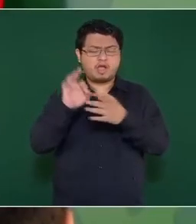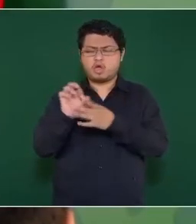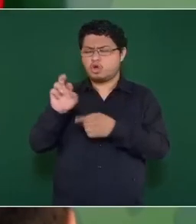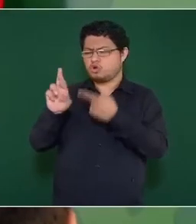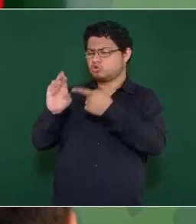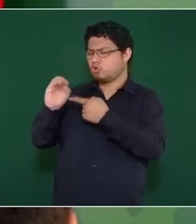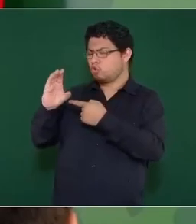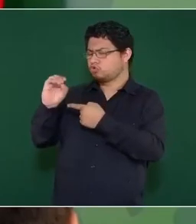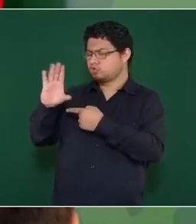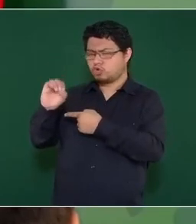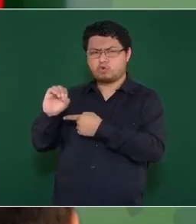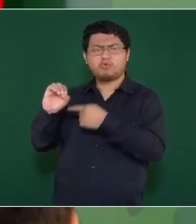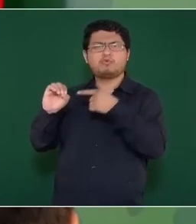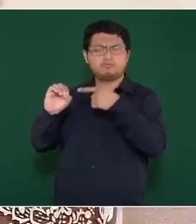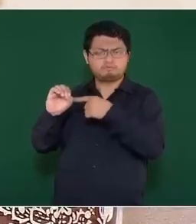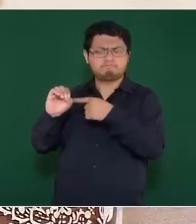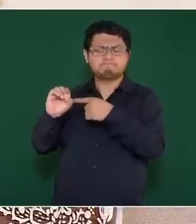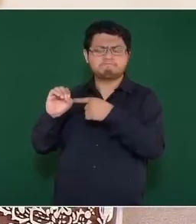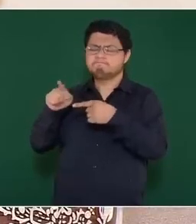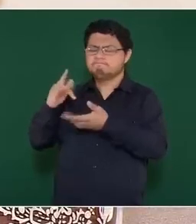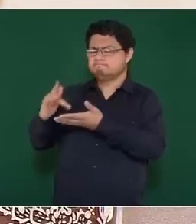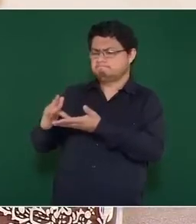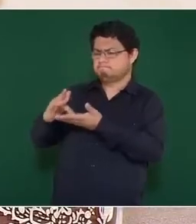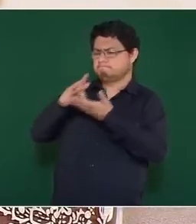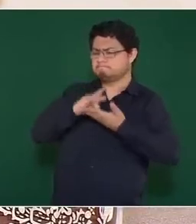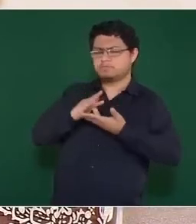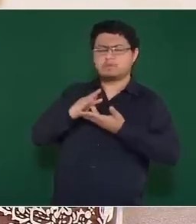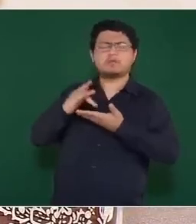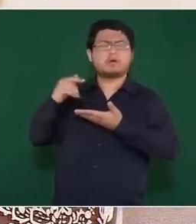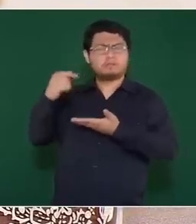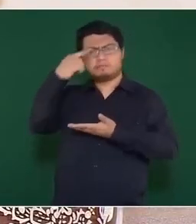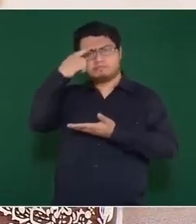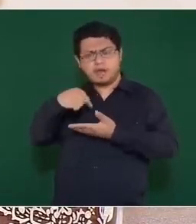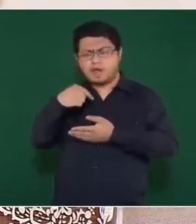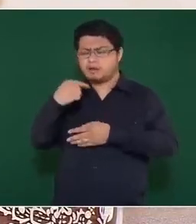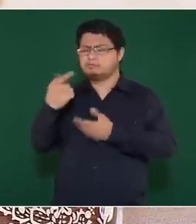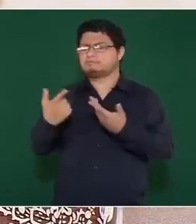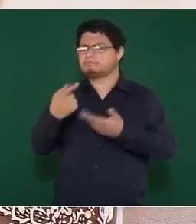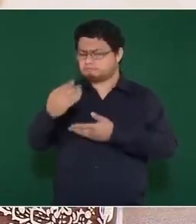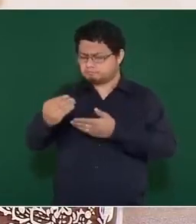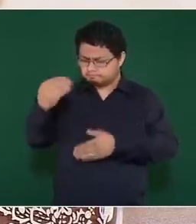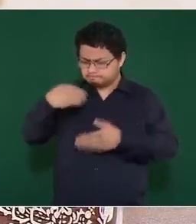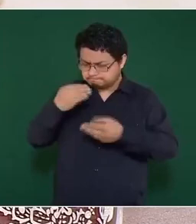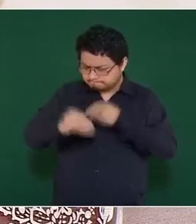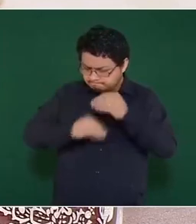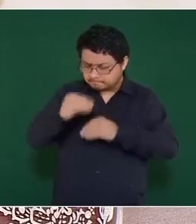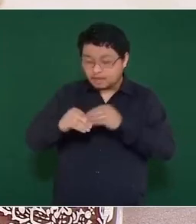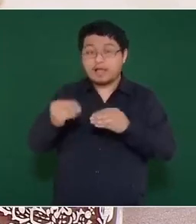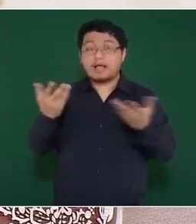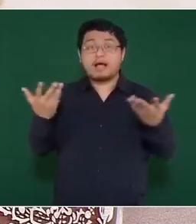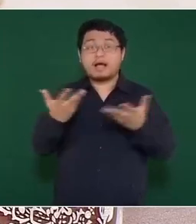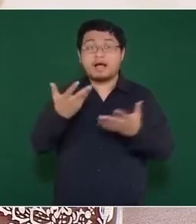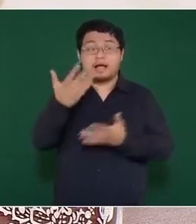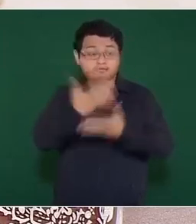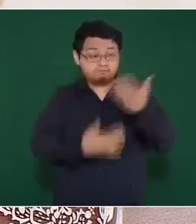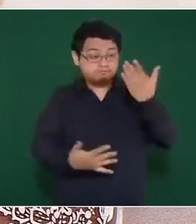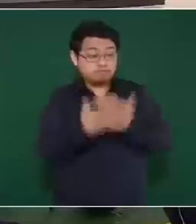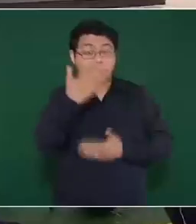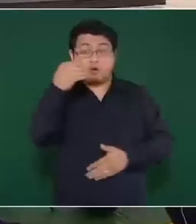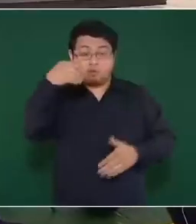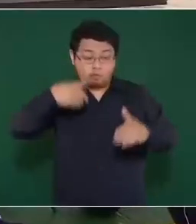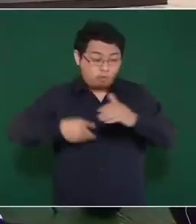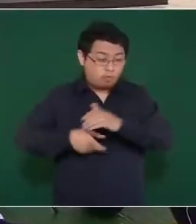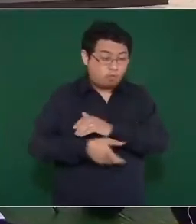el estudio y el proyecto ejecutivo, y se podrá hacer un acueducto en Ciudad del Carmen, que se empezaría